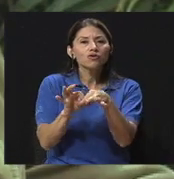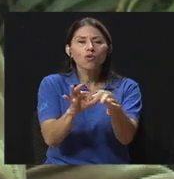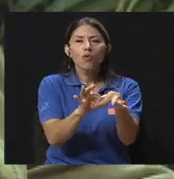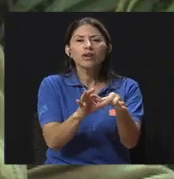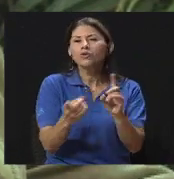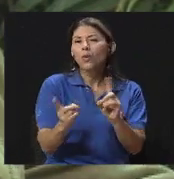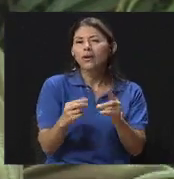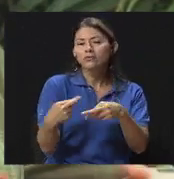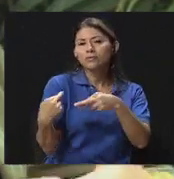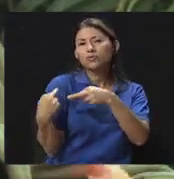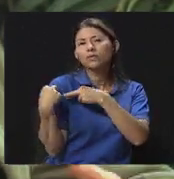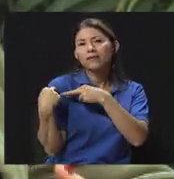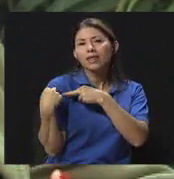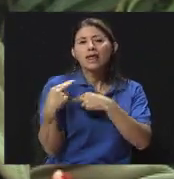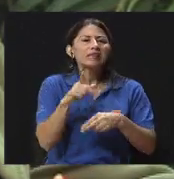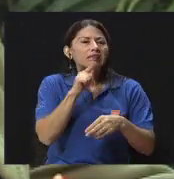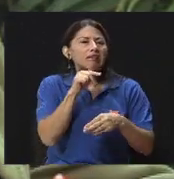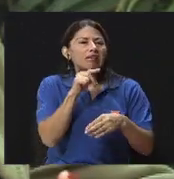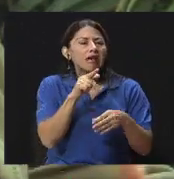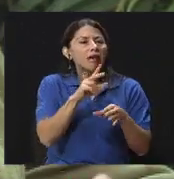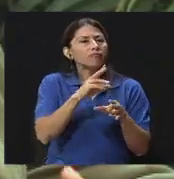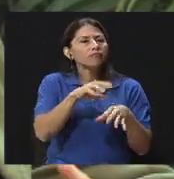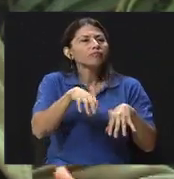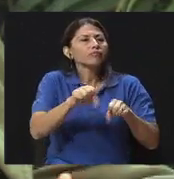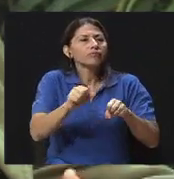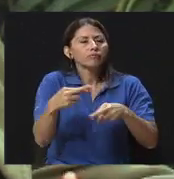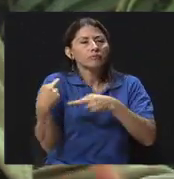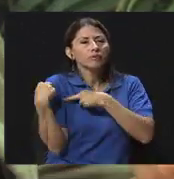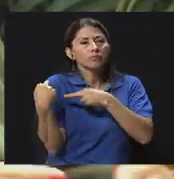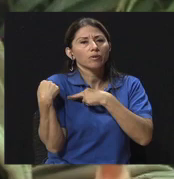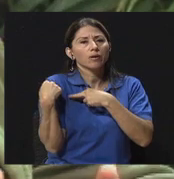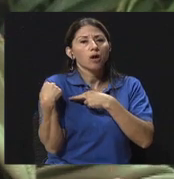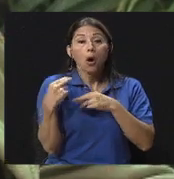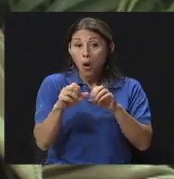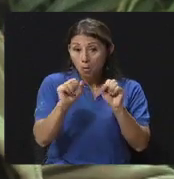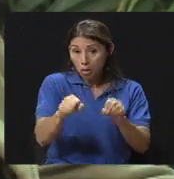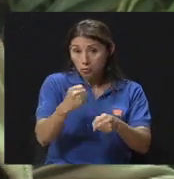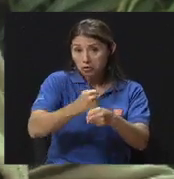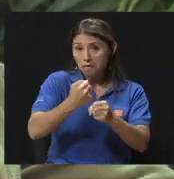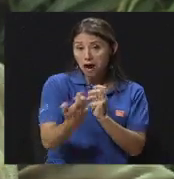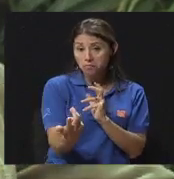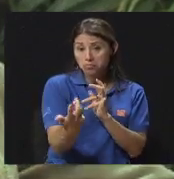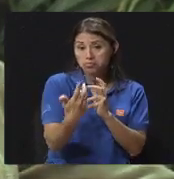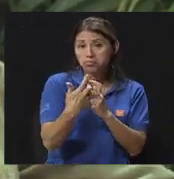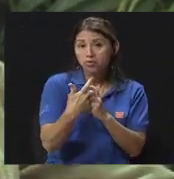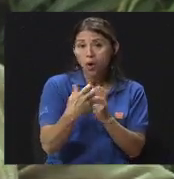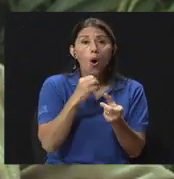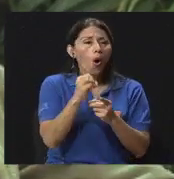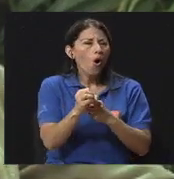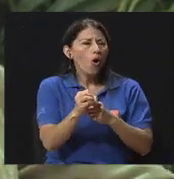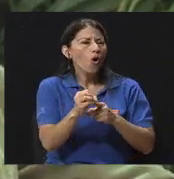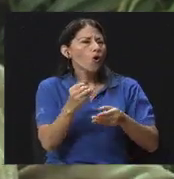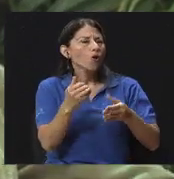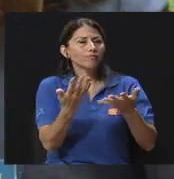las tareas de cada quien, en dónde nos complementamos y en dónde aunque hay diferencias tenemos que hacer un objetivo común.